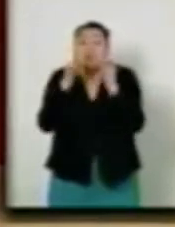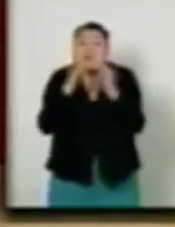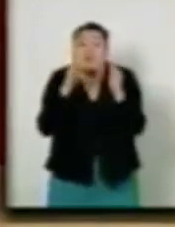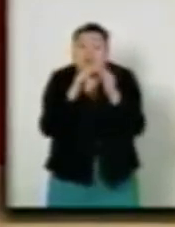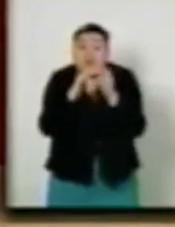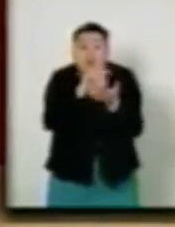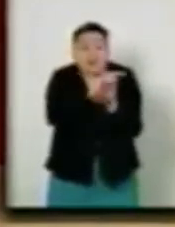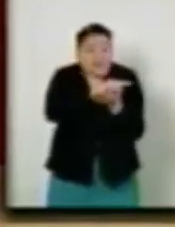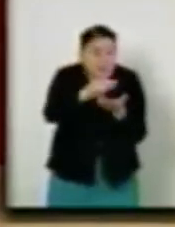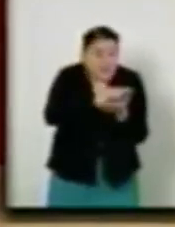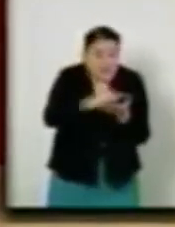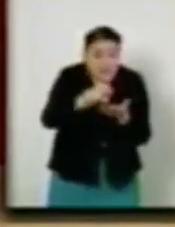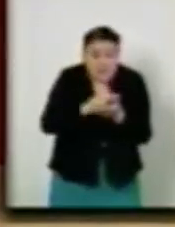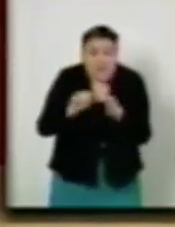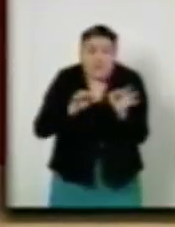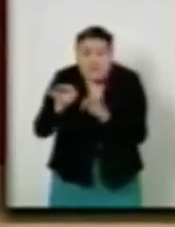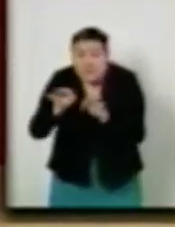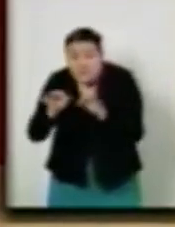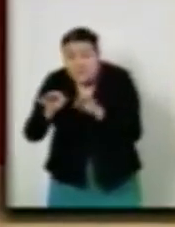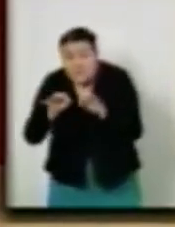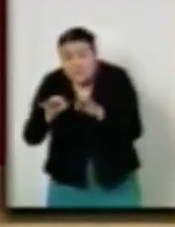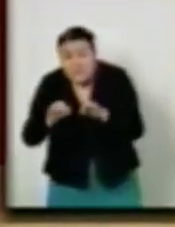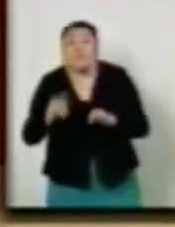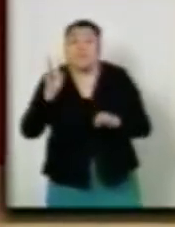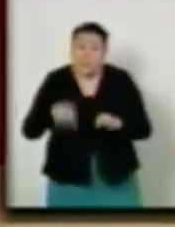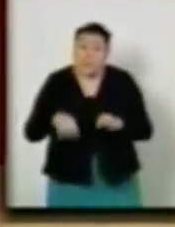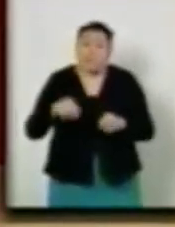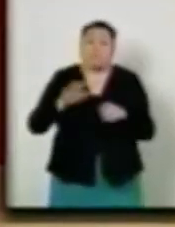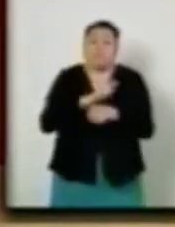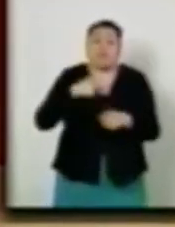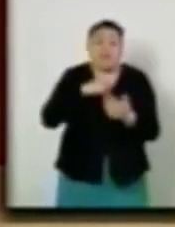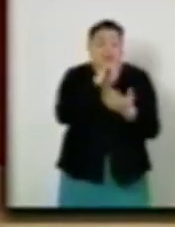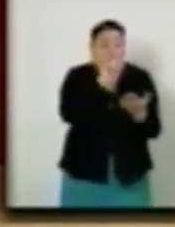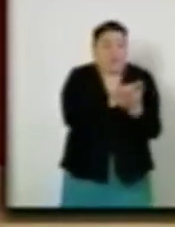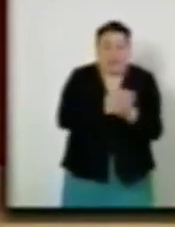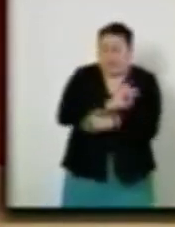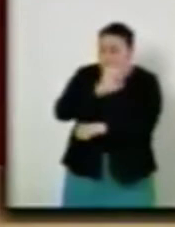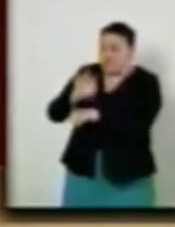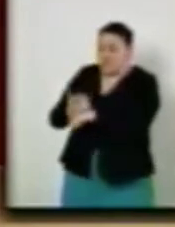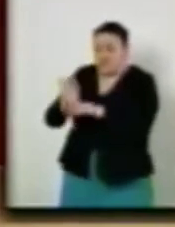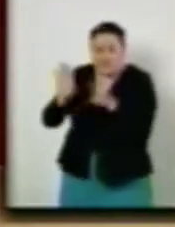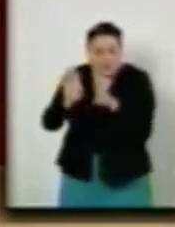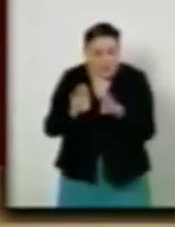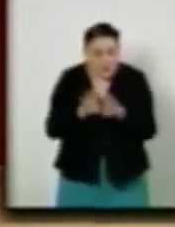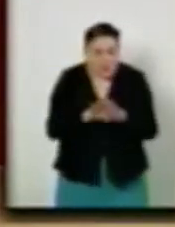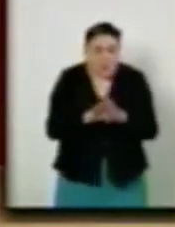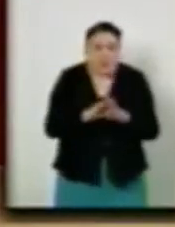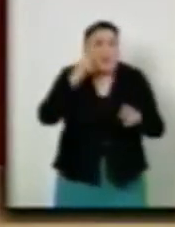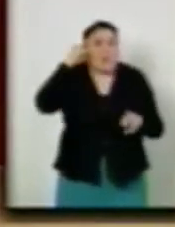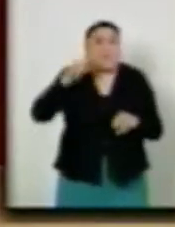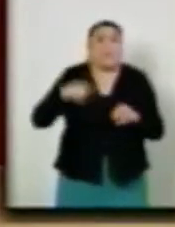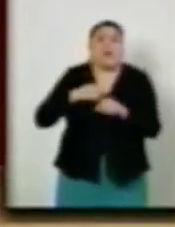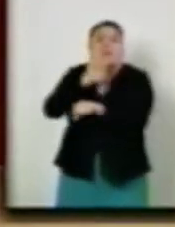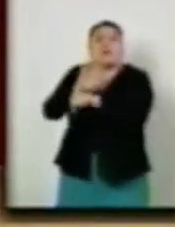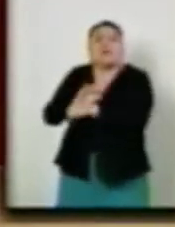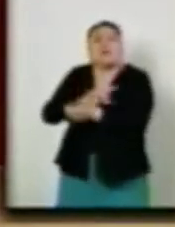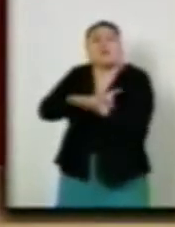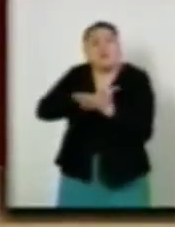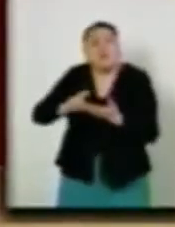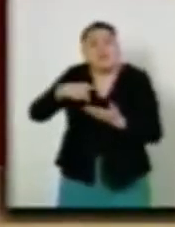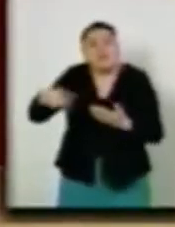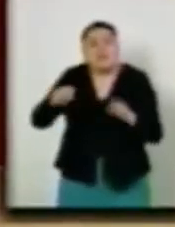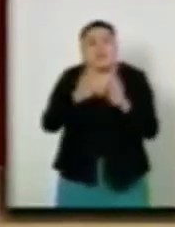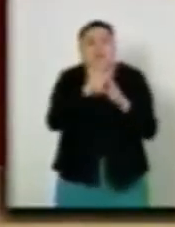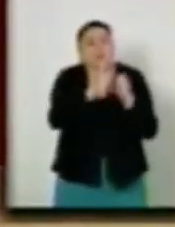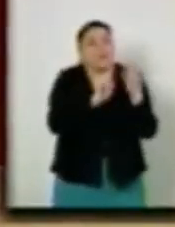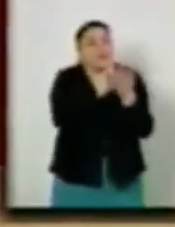en hogares de terceros. Considero que para una política social cuente con un enfoque de derechos, esta